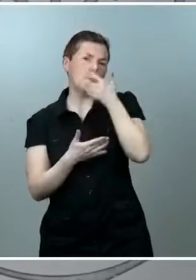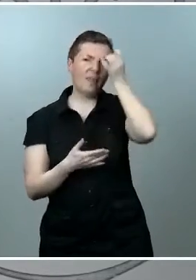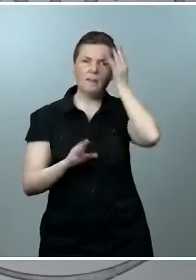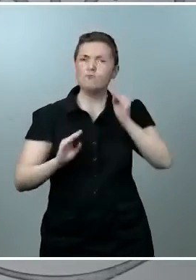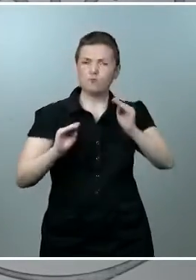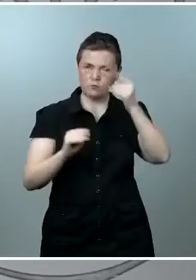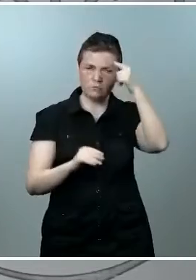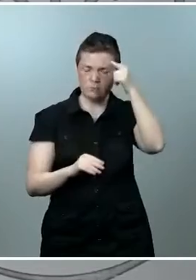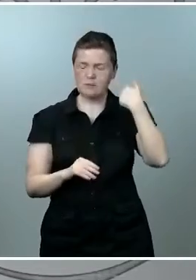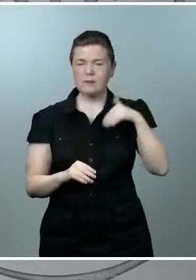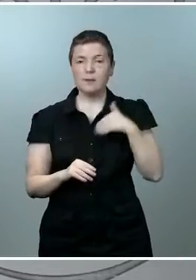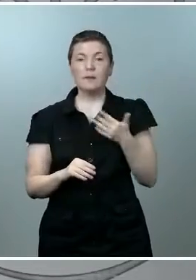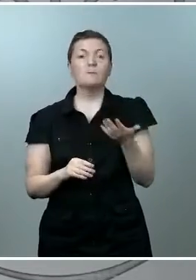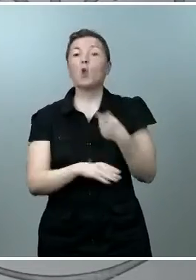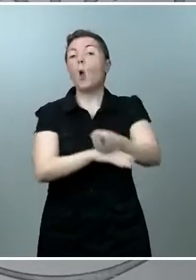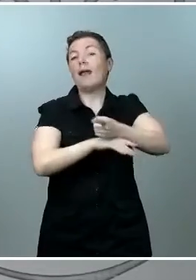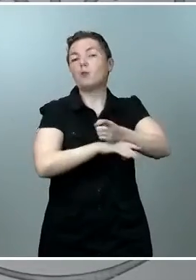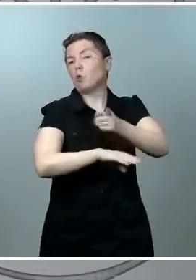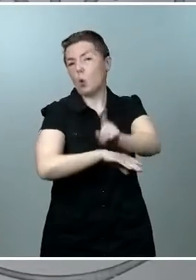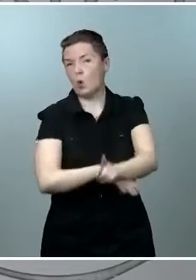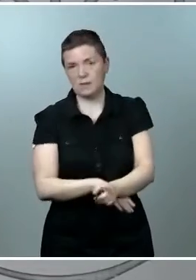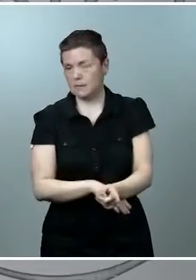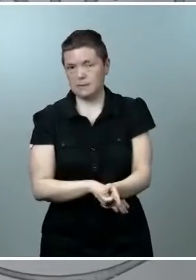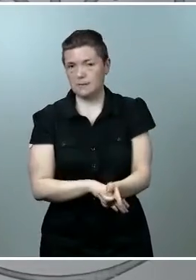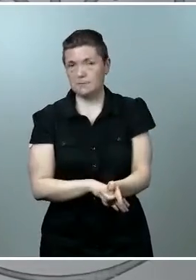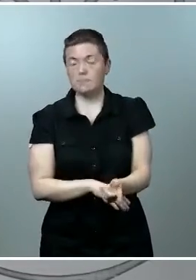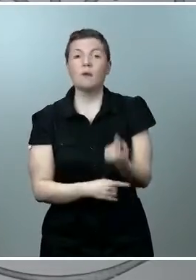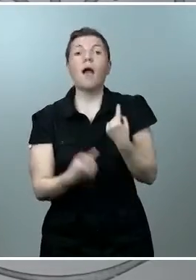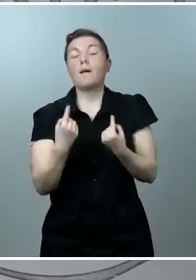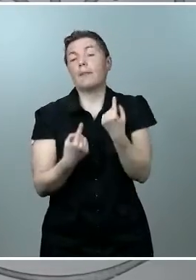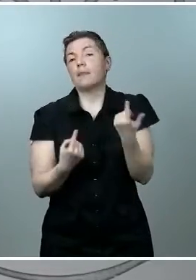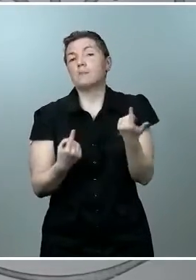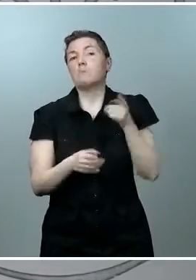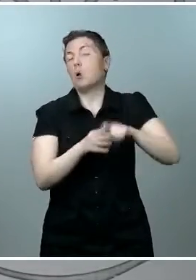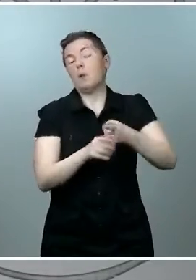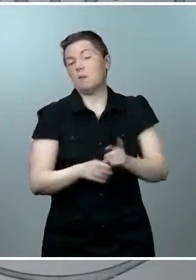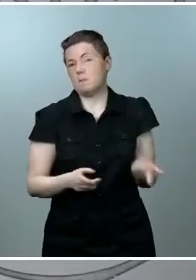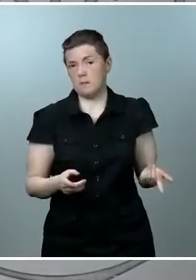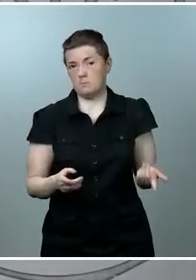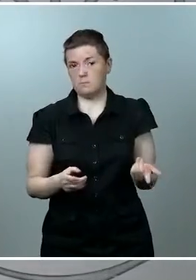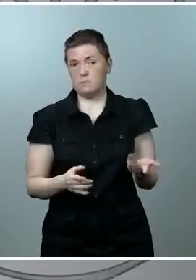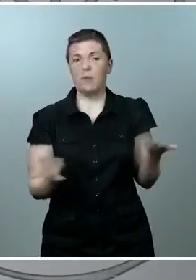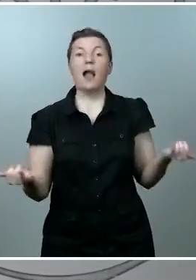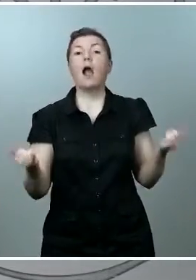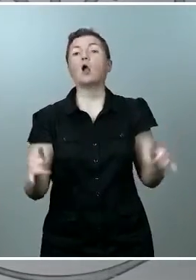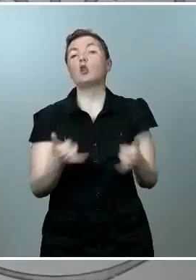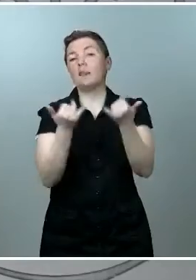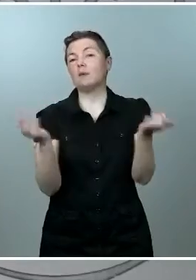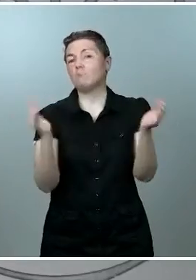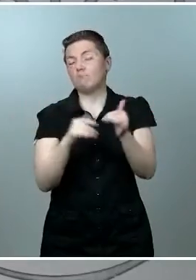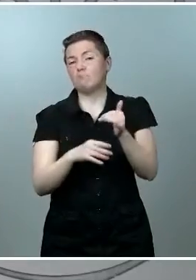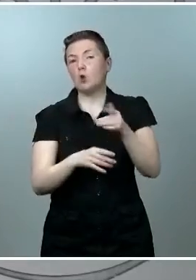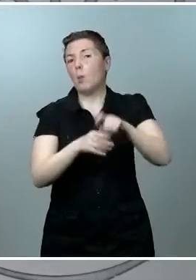por tanto, cuando no es obligatorio, a veces no participan de acontecimientos de este tipo y no tengo más que